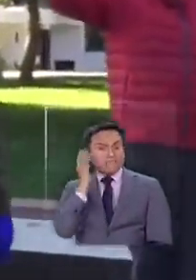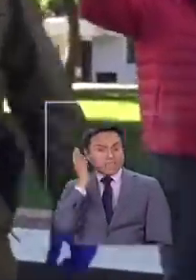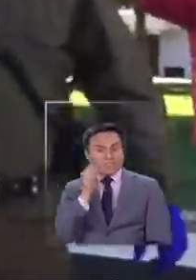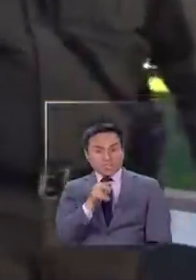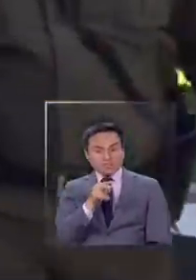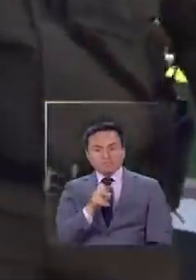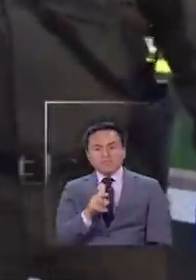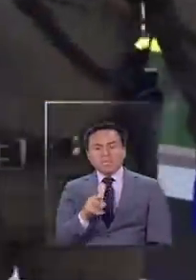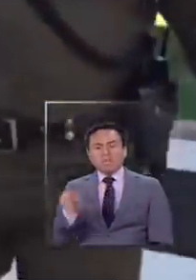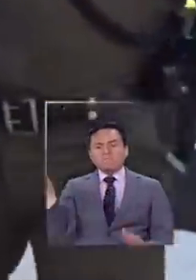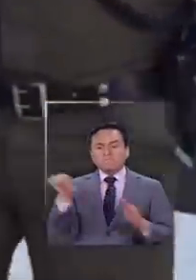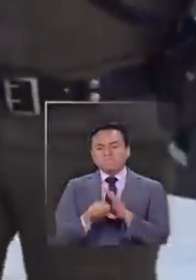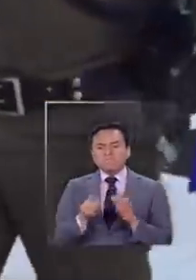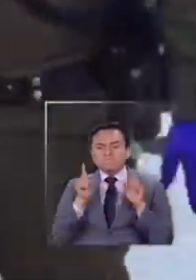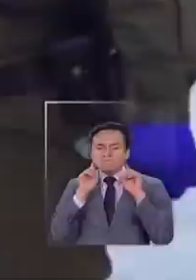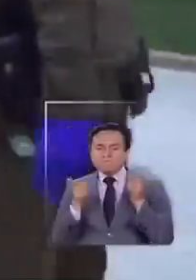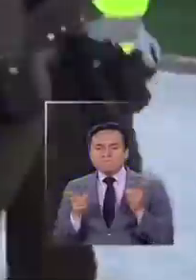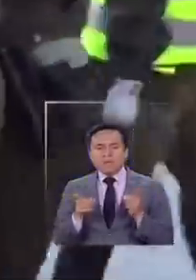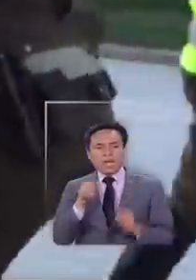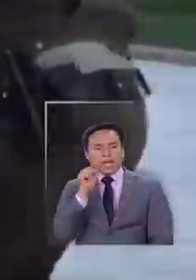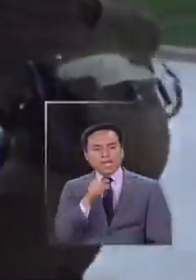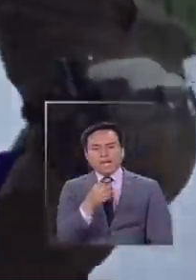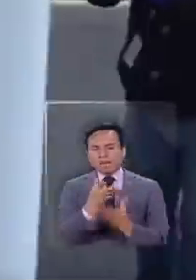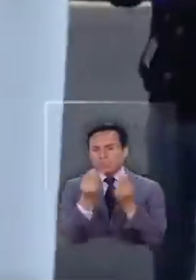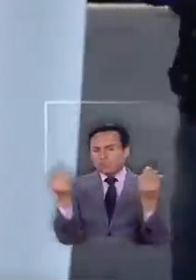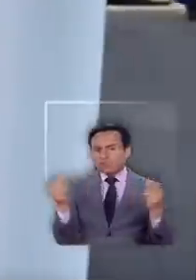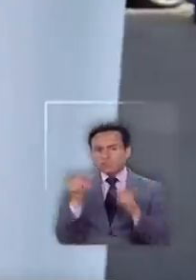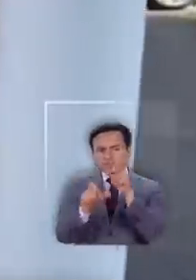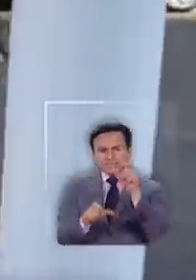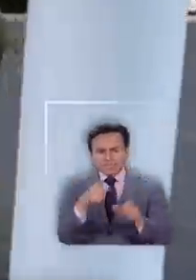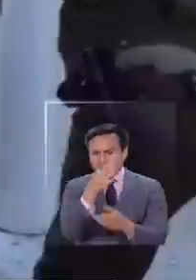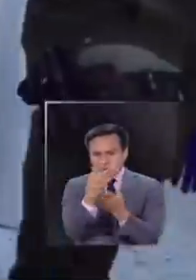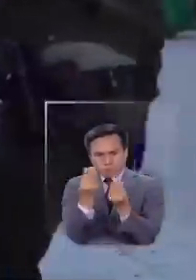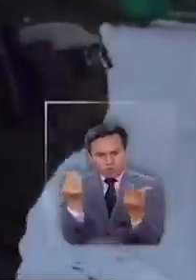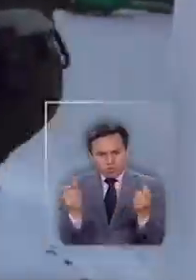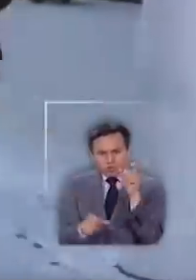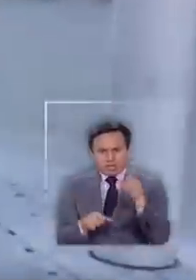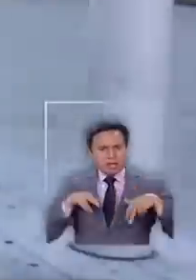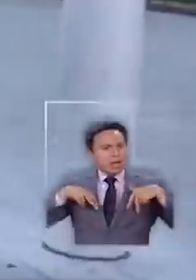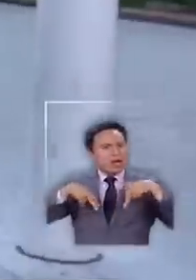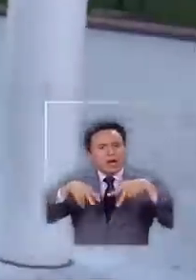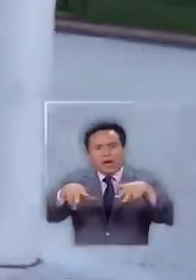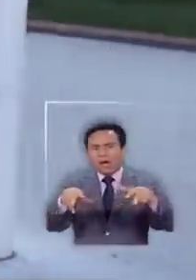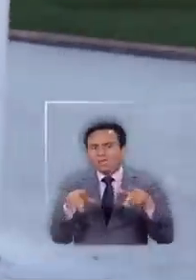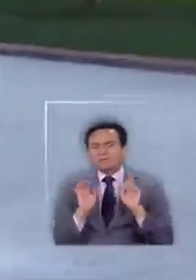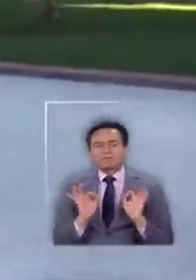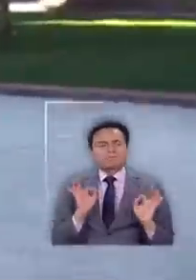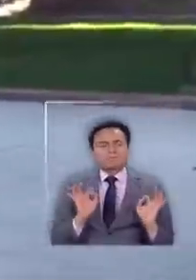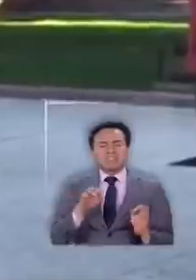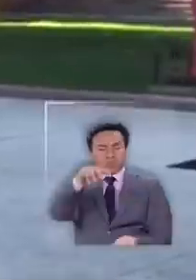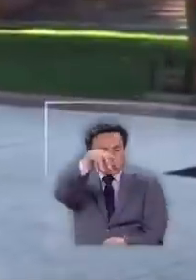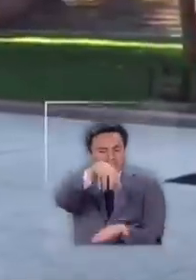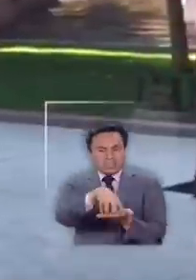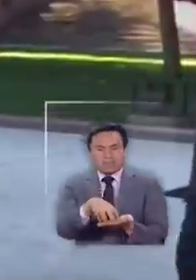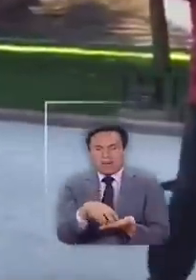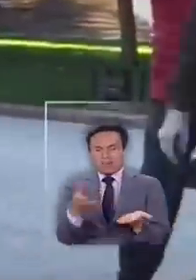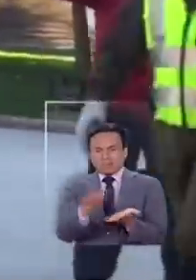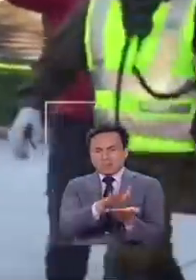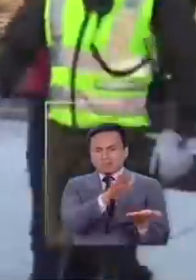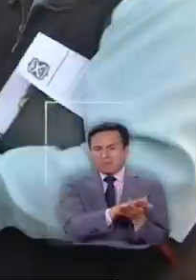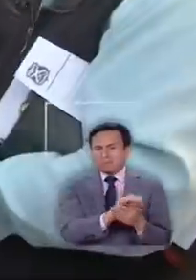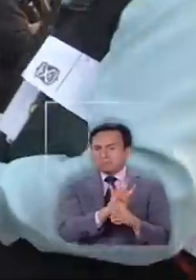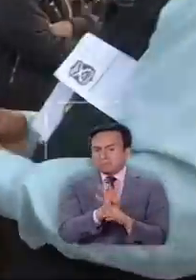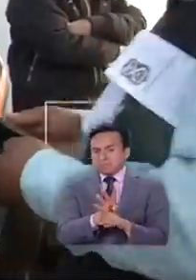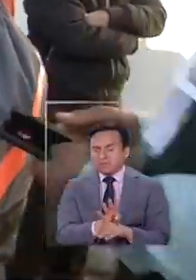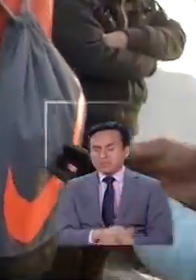respetó la cuarentena así como ella son cientos las personas que siguen en las calles de una de las ciudades más golpeadas por el